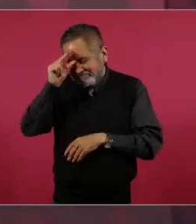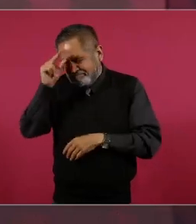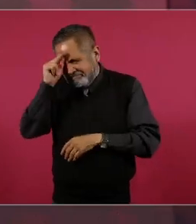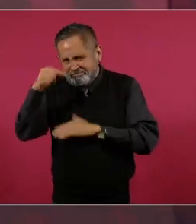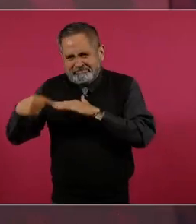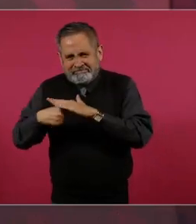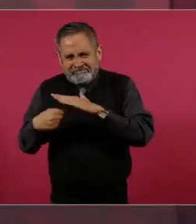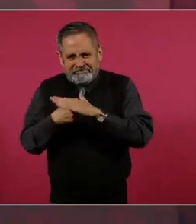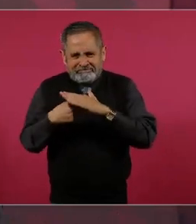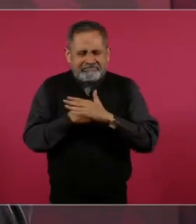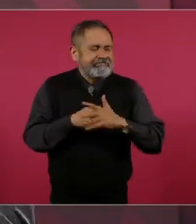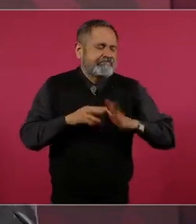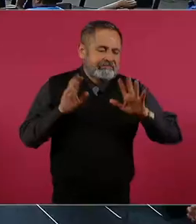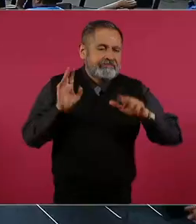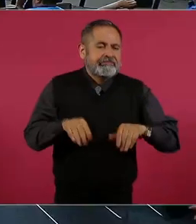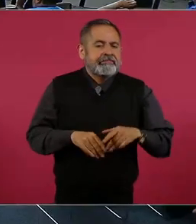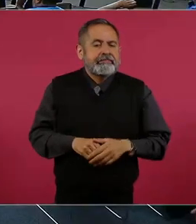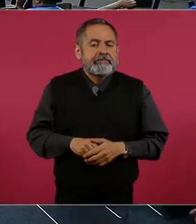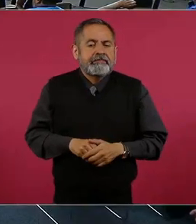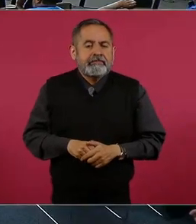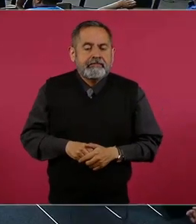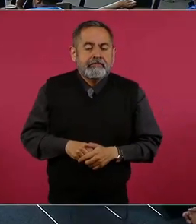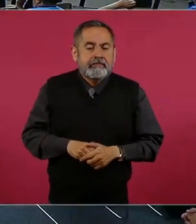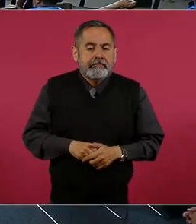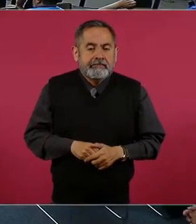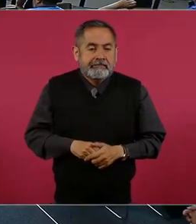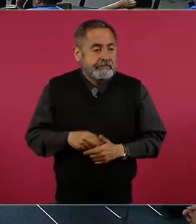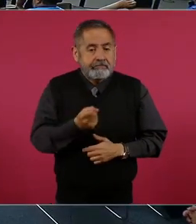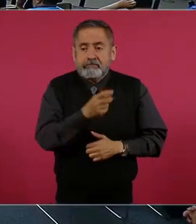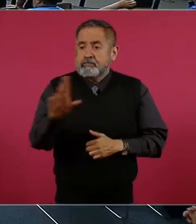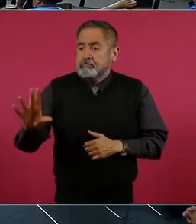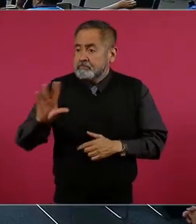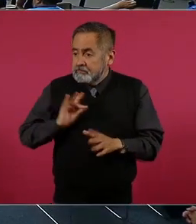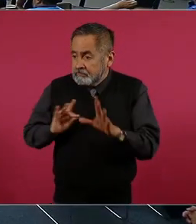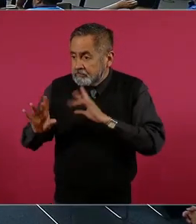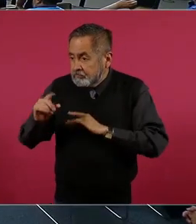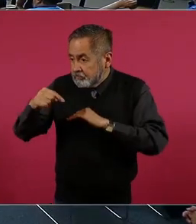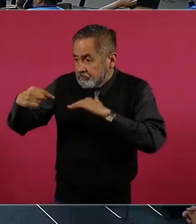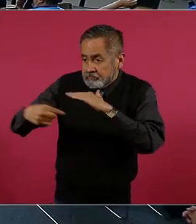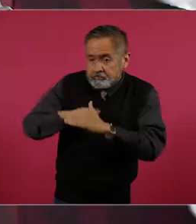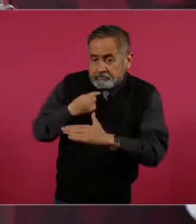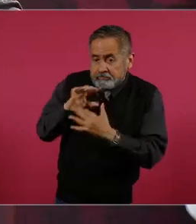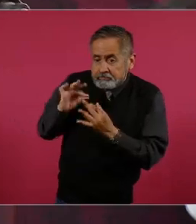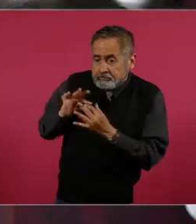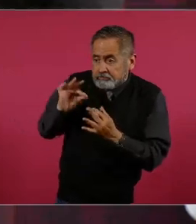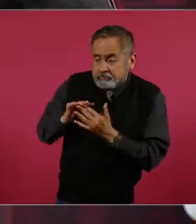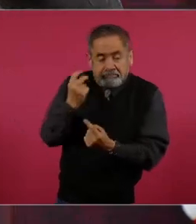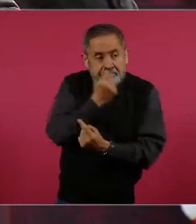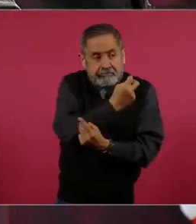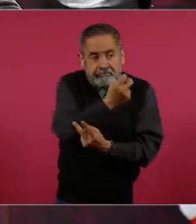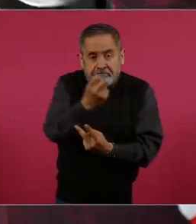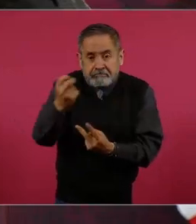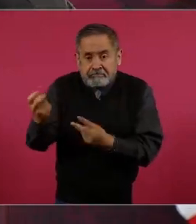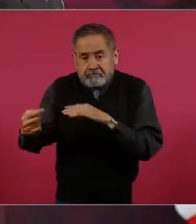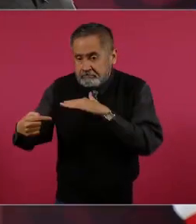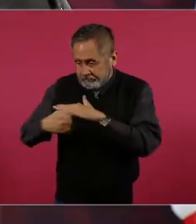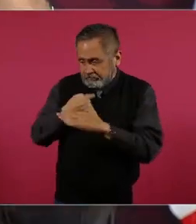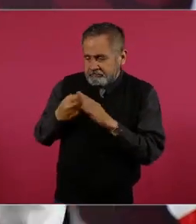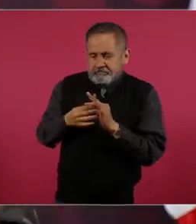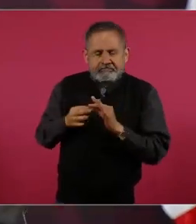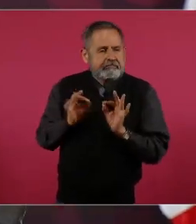porque llegan y aquí nos dicen todo lo que pasa. Además, como